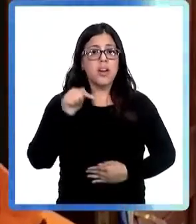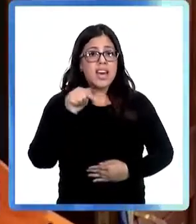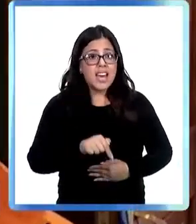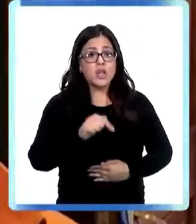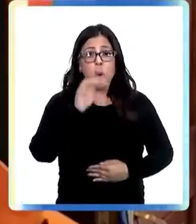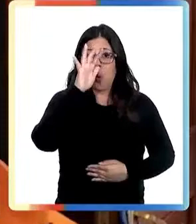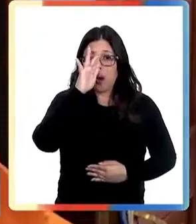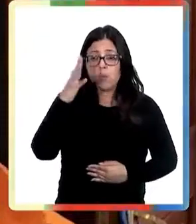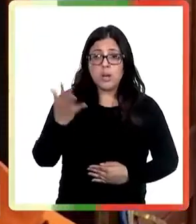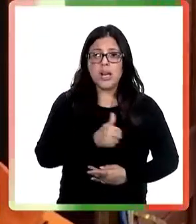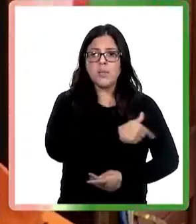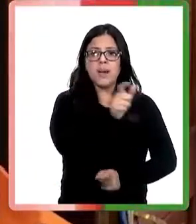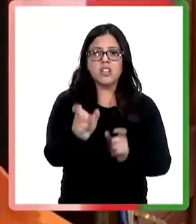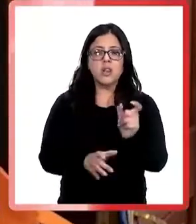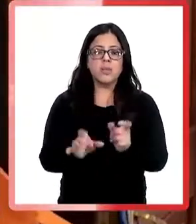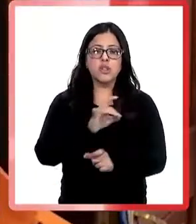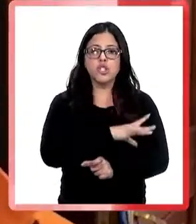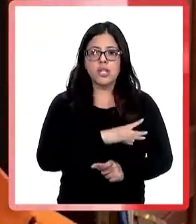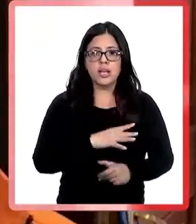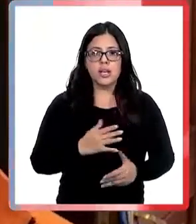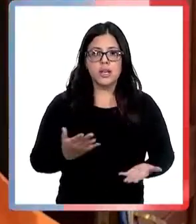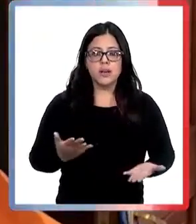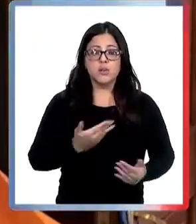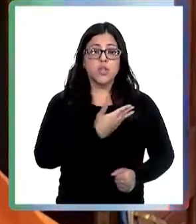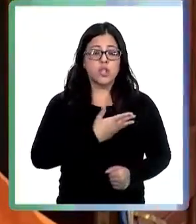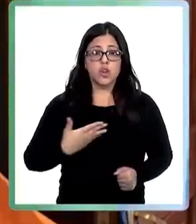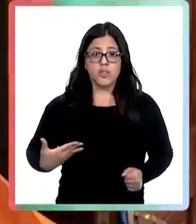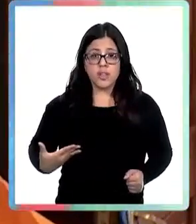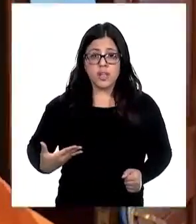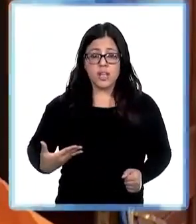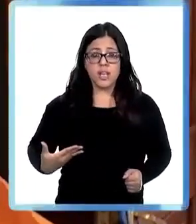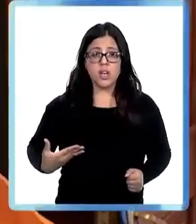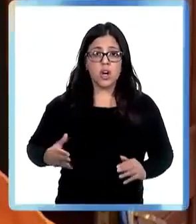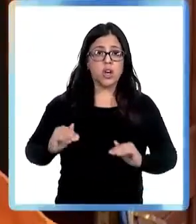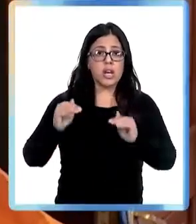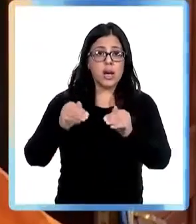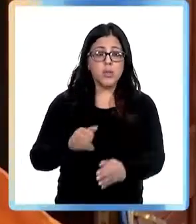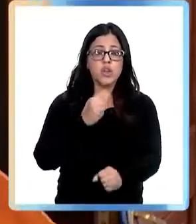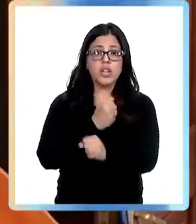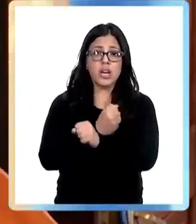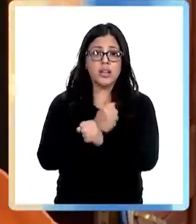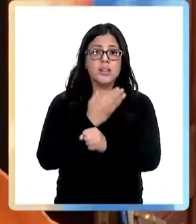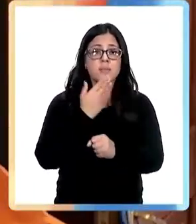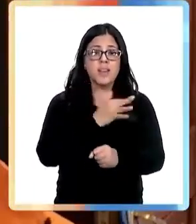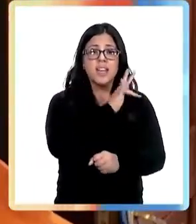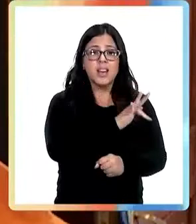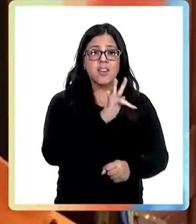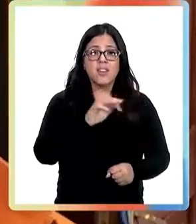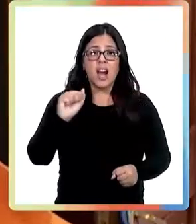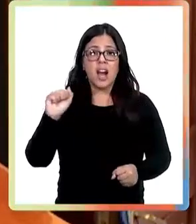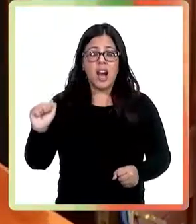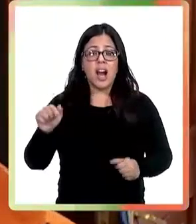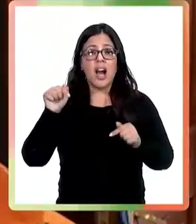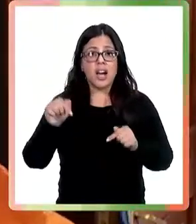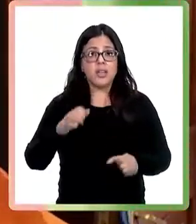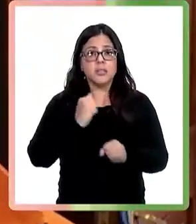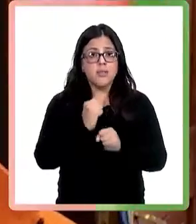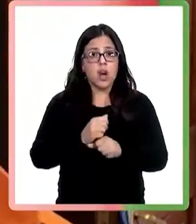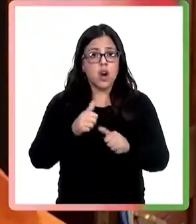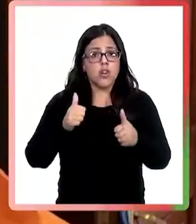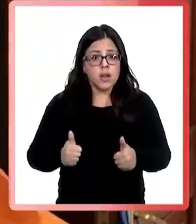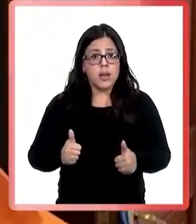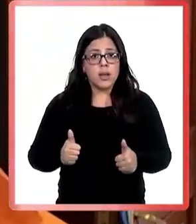con el apoyo de Carabineros y Fuerzas Armadas, han hecho su pega. Los legisladores, sin distinción de